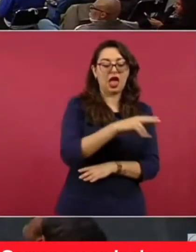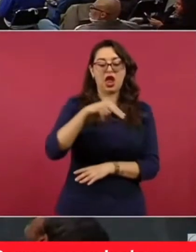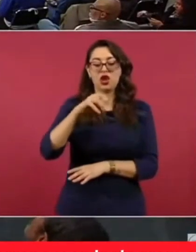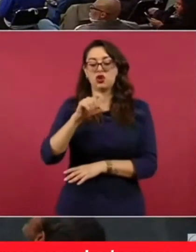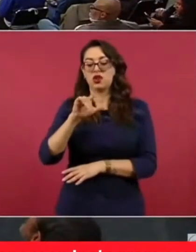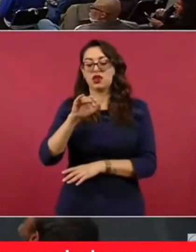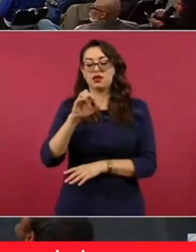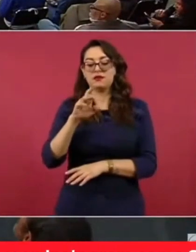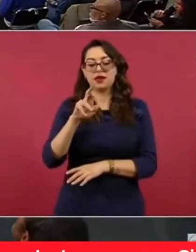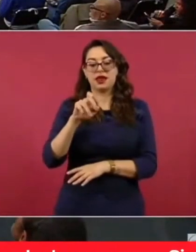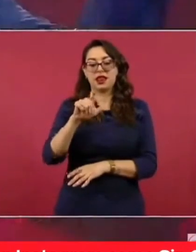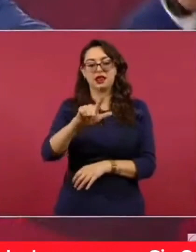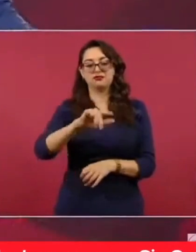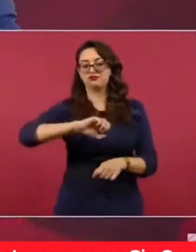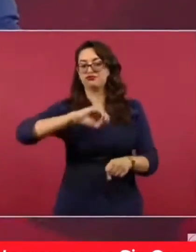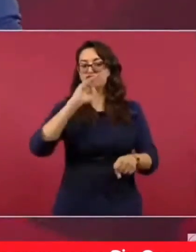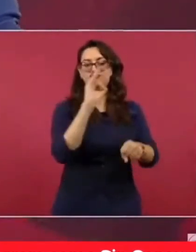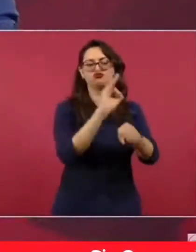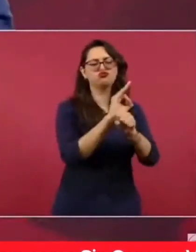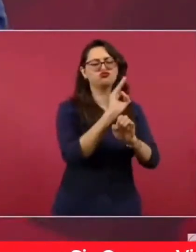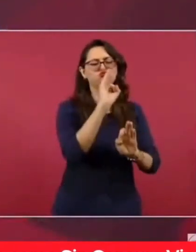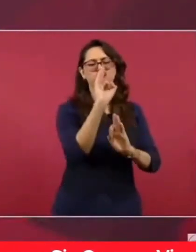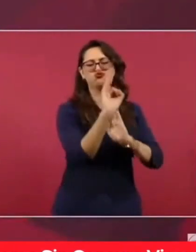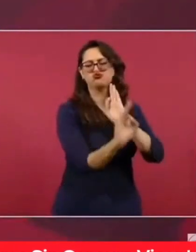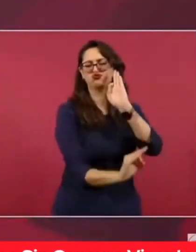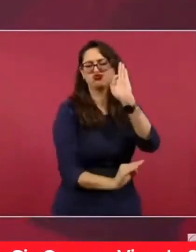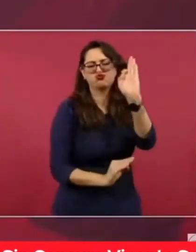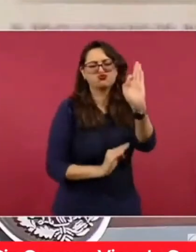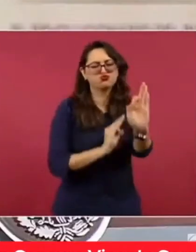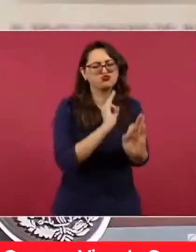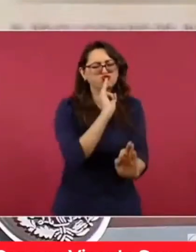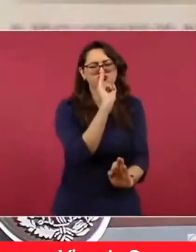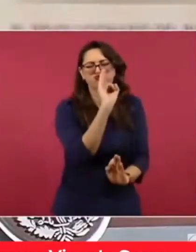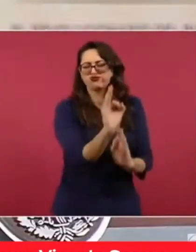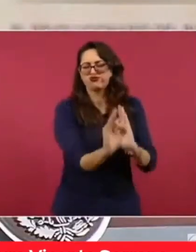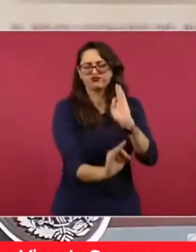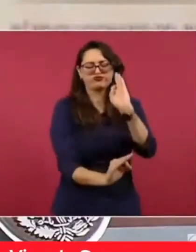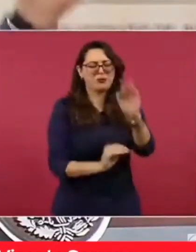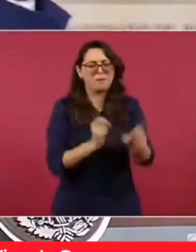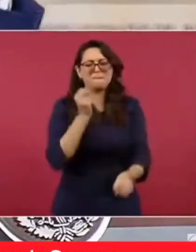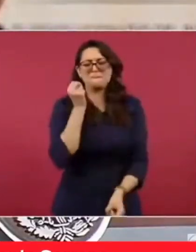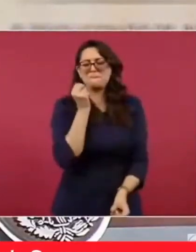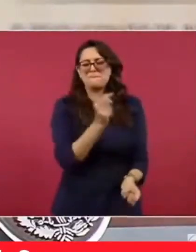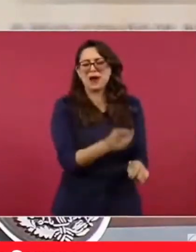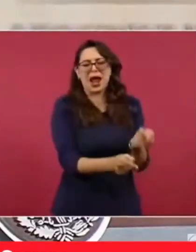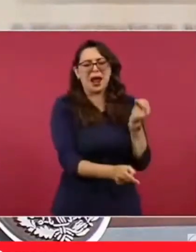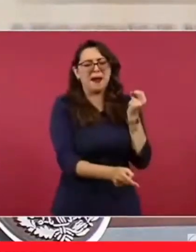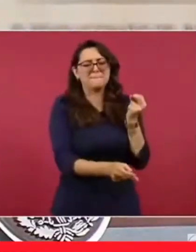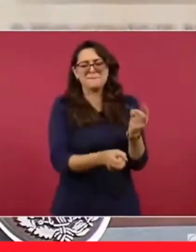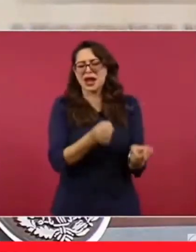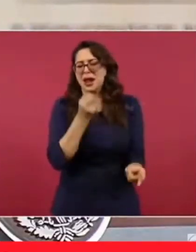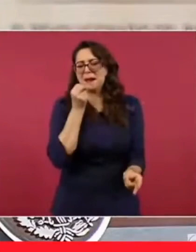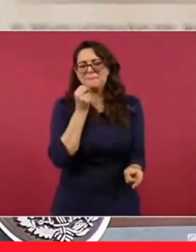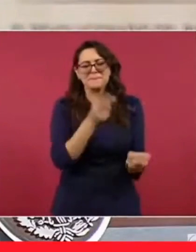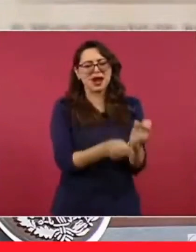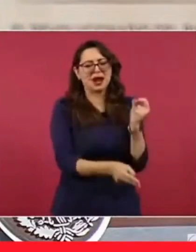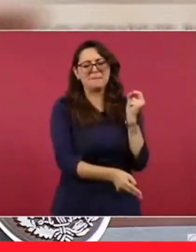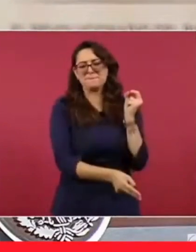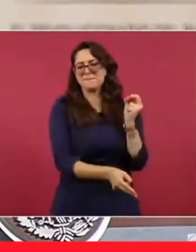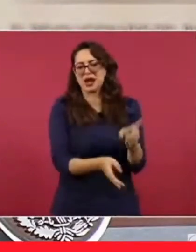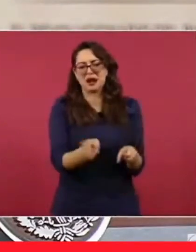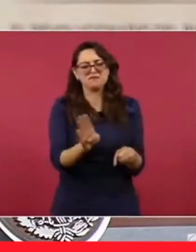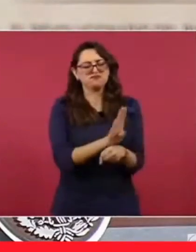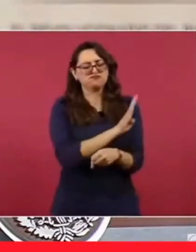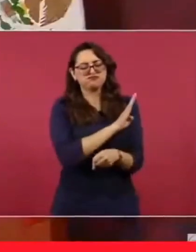pasado o en los gobiernos anteriores, en el antiguo régimen. eran los que